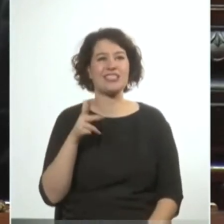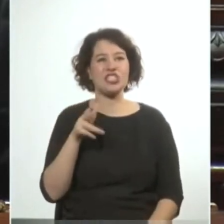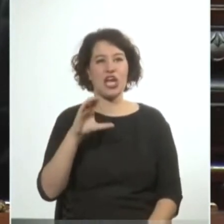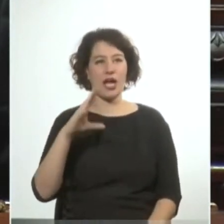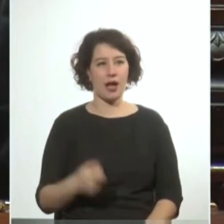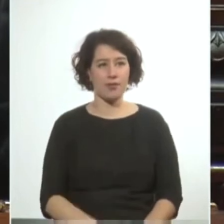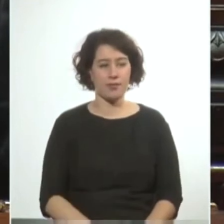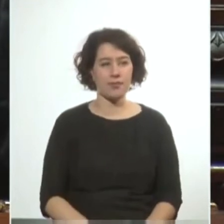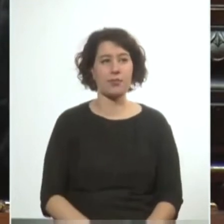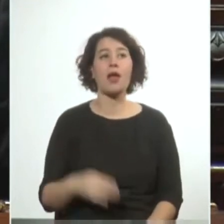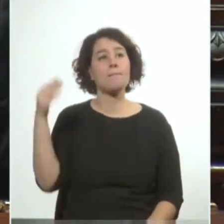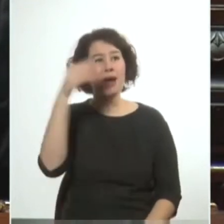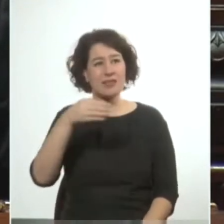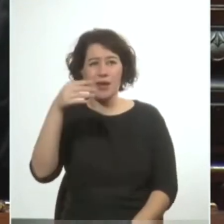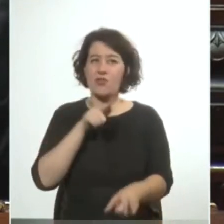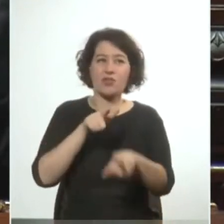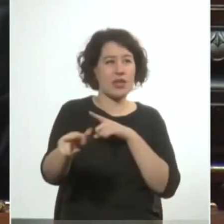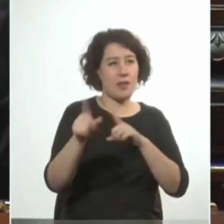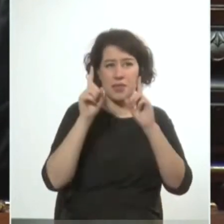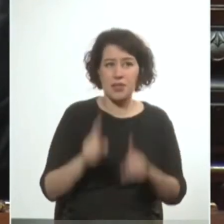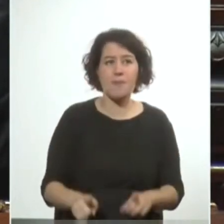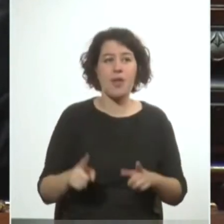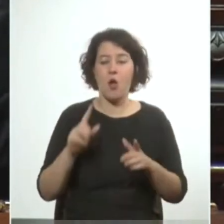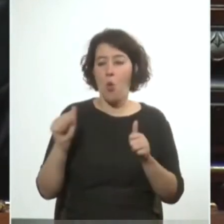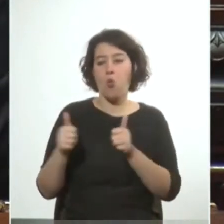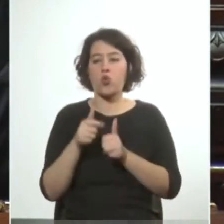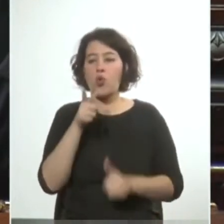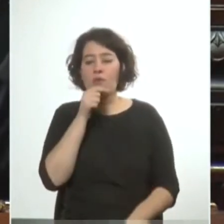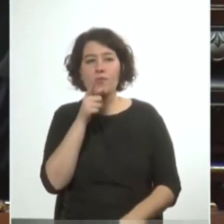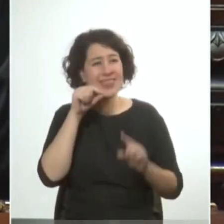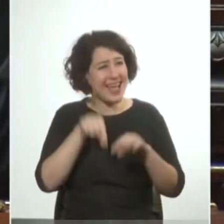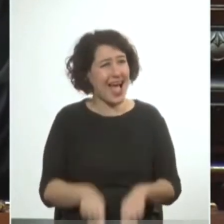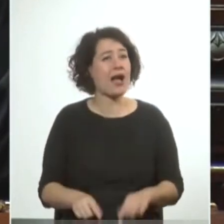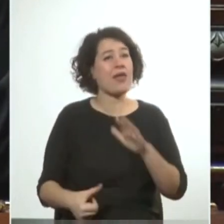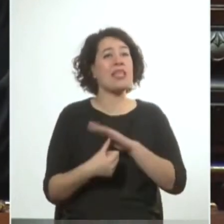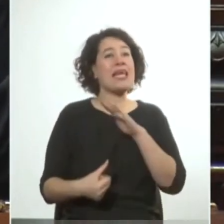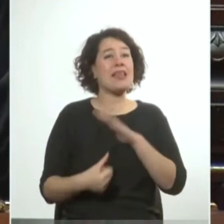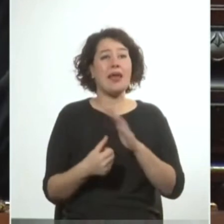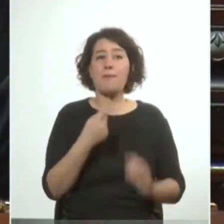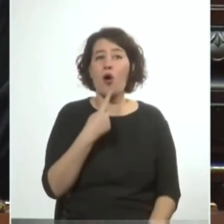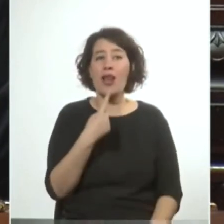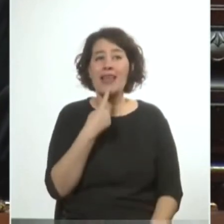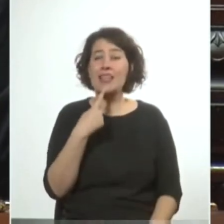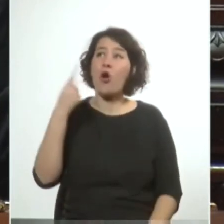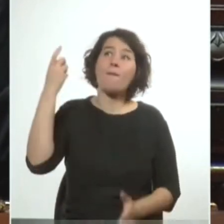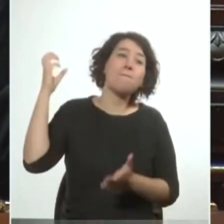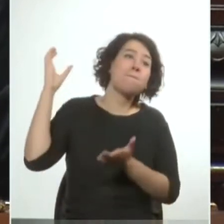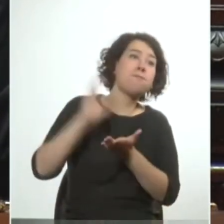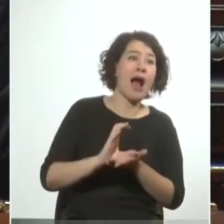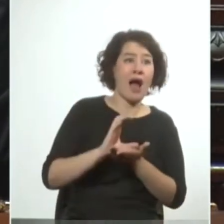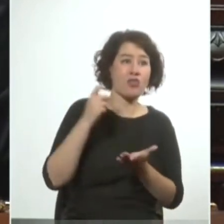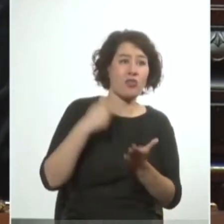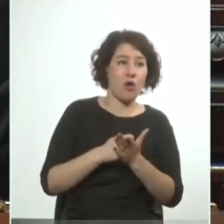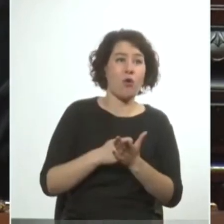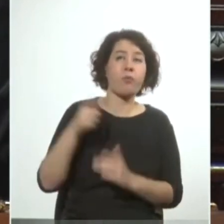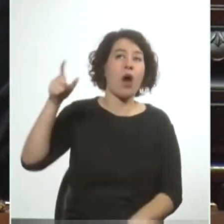que participaron directamente también con agentes en Uruguay con connotados dirigentes políticos financiados por